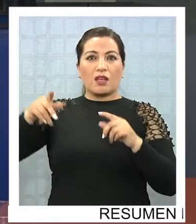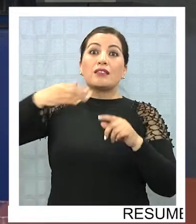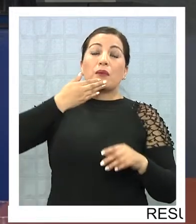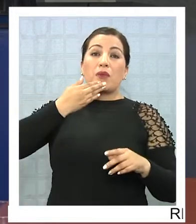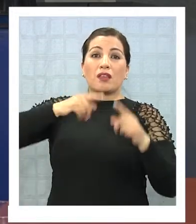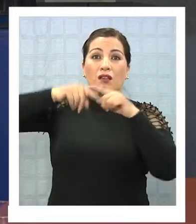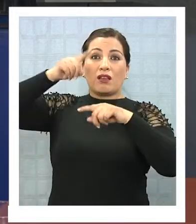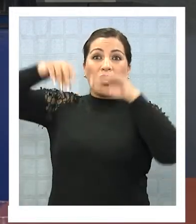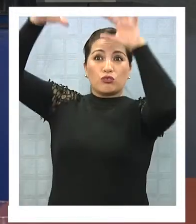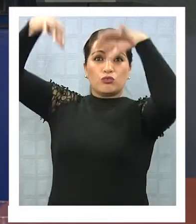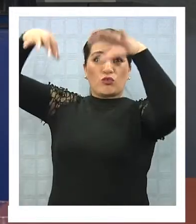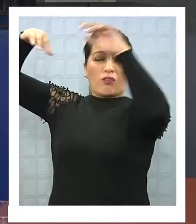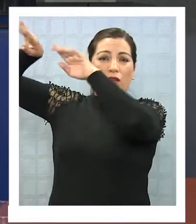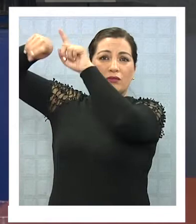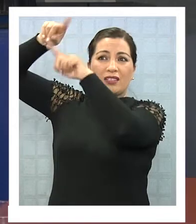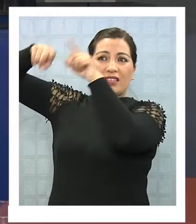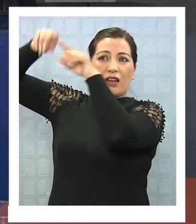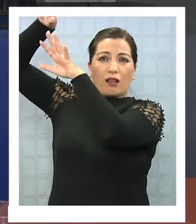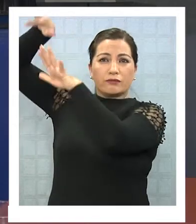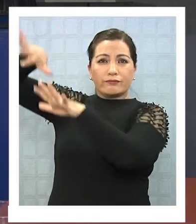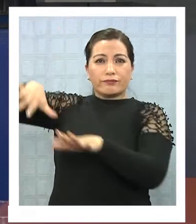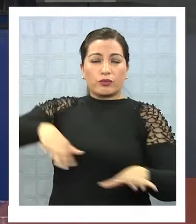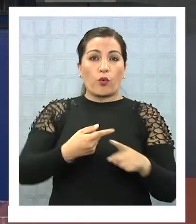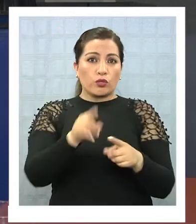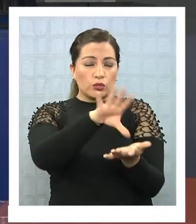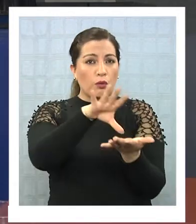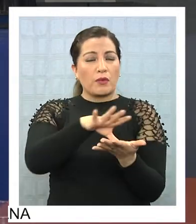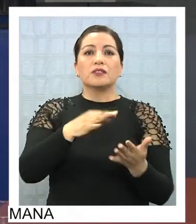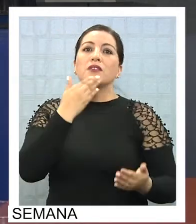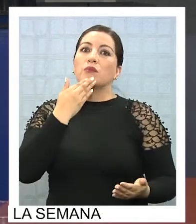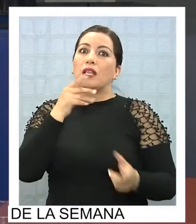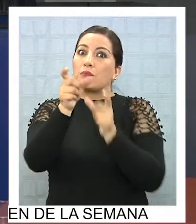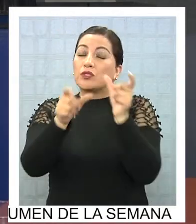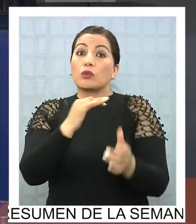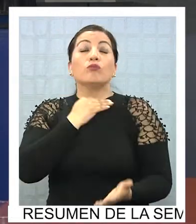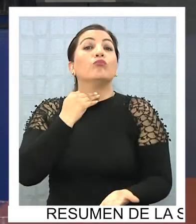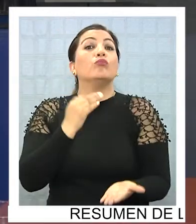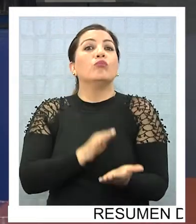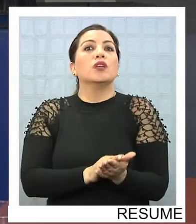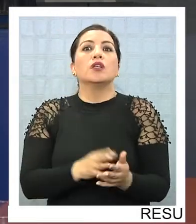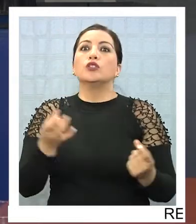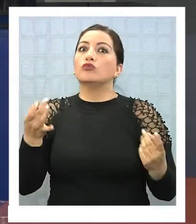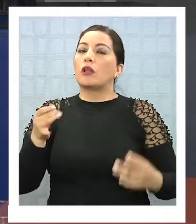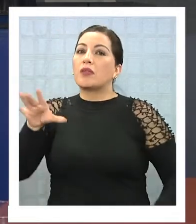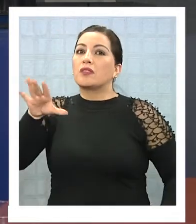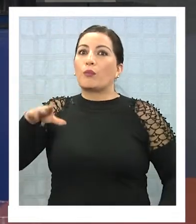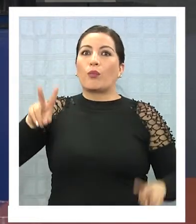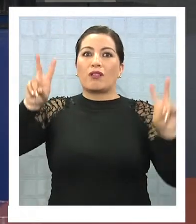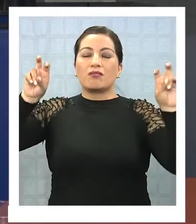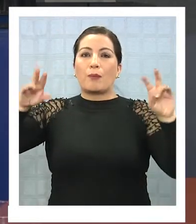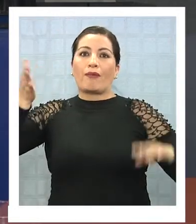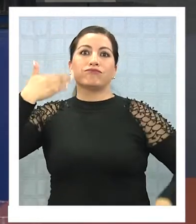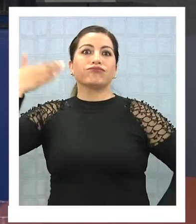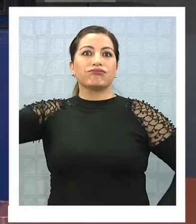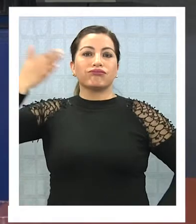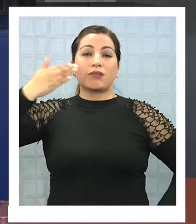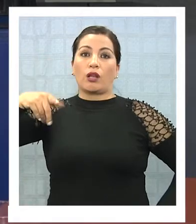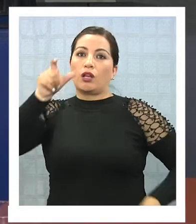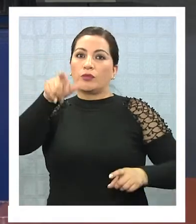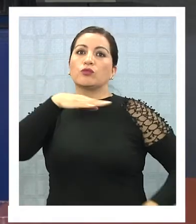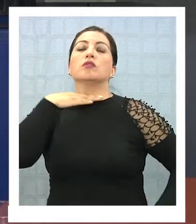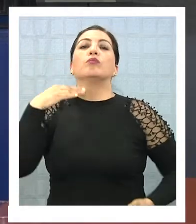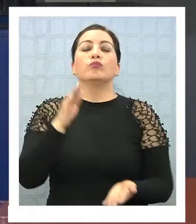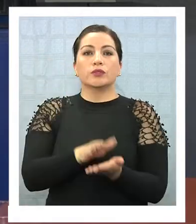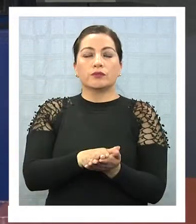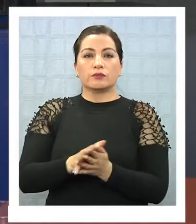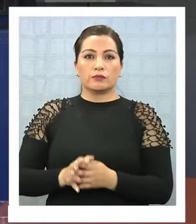y las olas de calor, que en otros países incluso ha matado gente, solamente por la ola de calor, ni siquiera habiendo o existiendo un